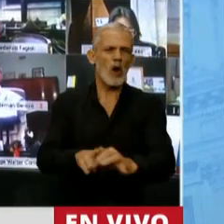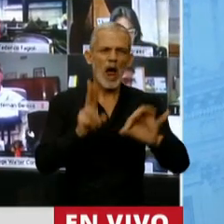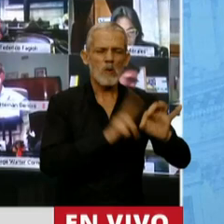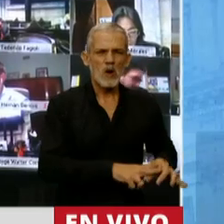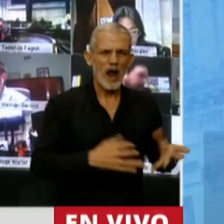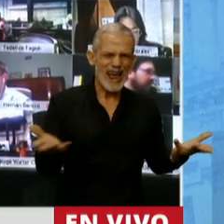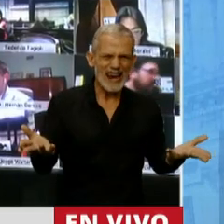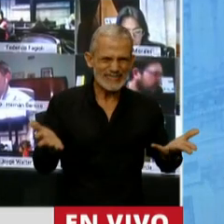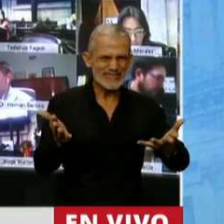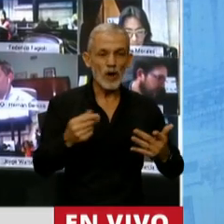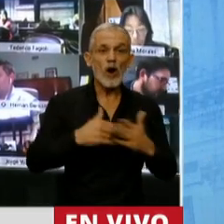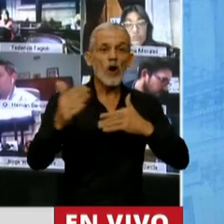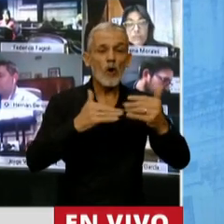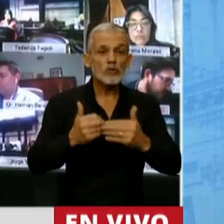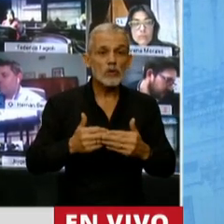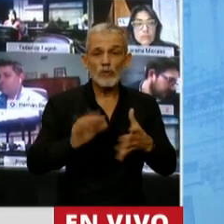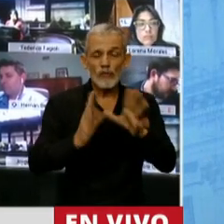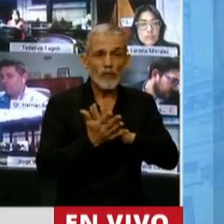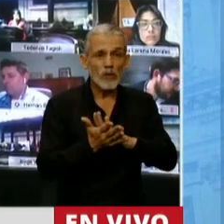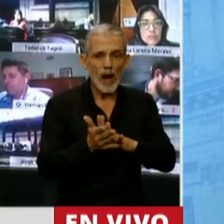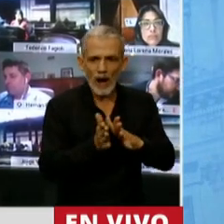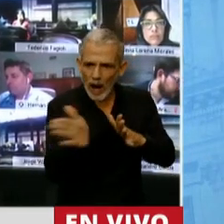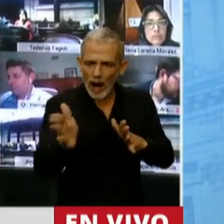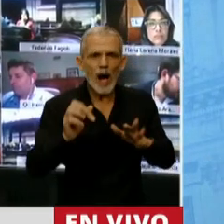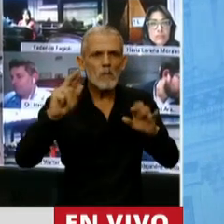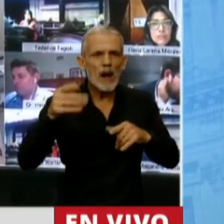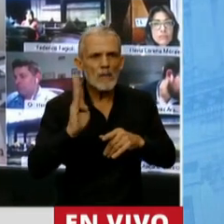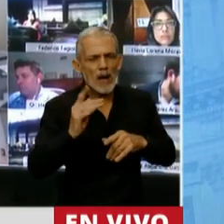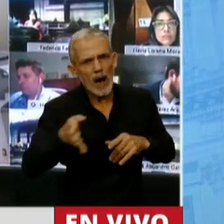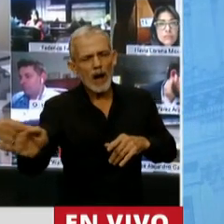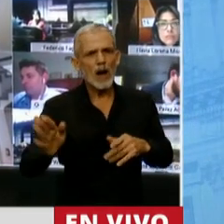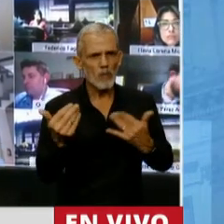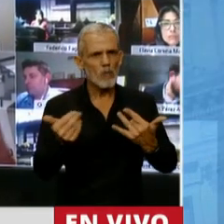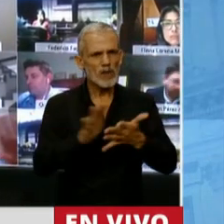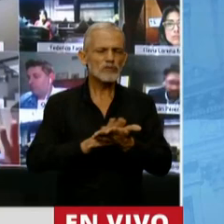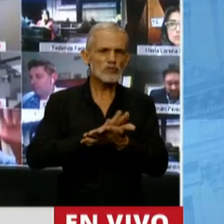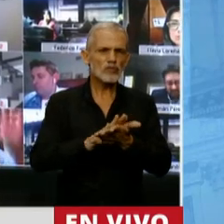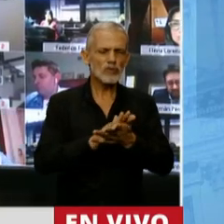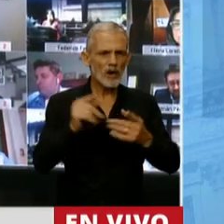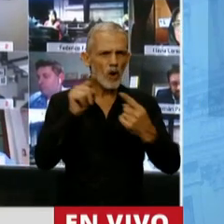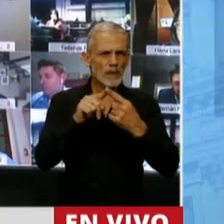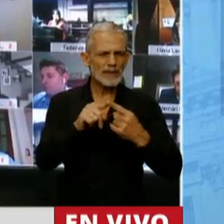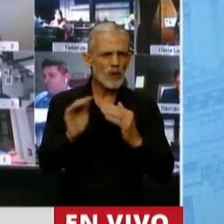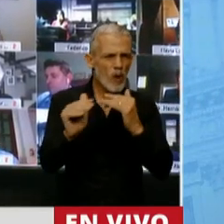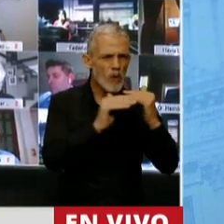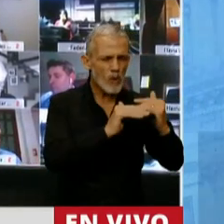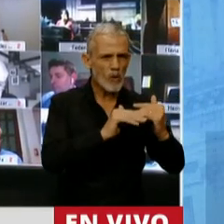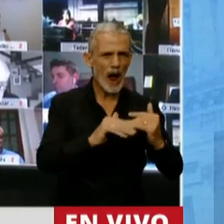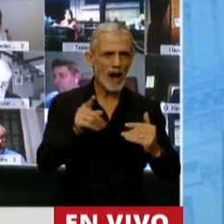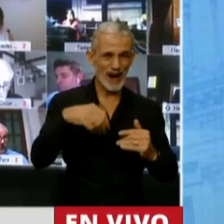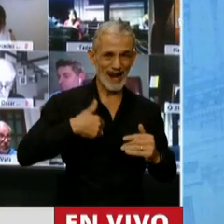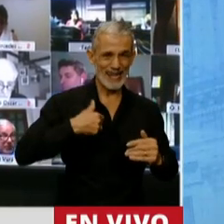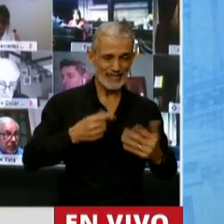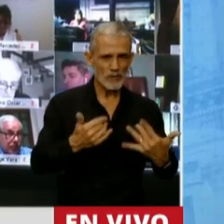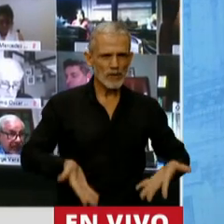posibilidad de construir una alternativa que saque con principios comunes, que saque a este